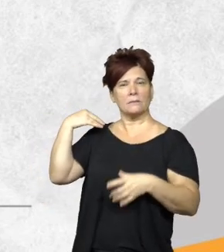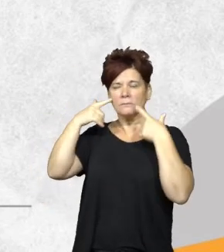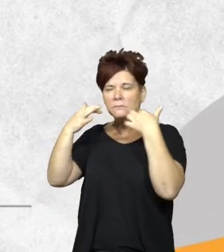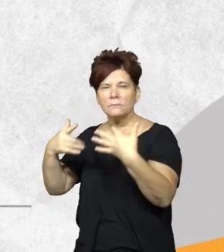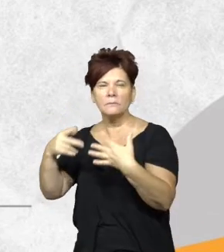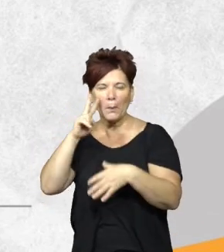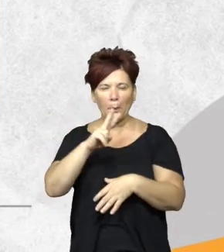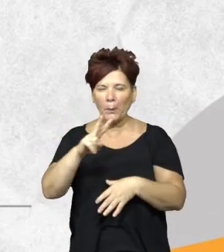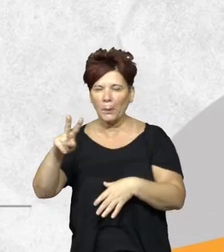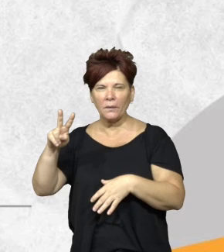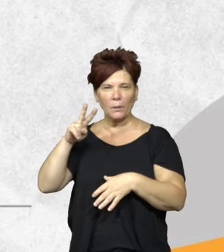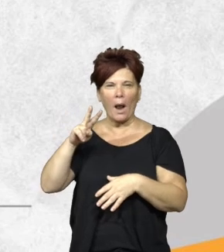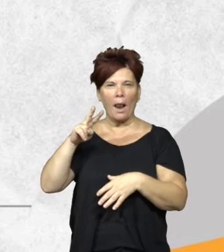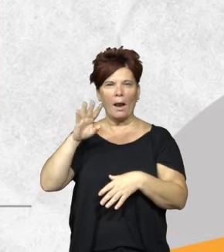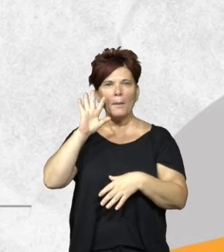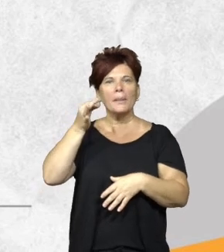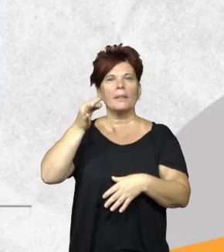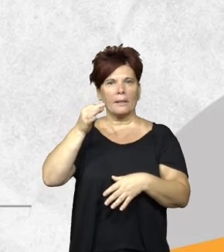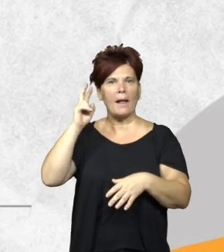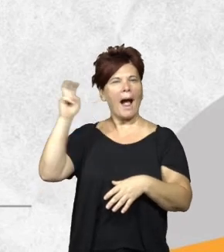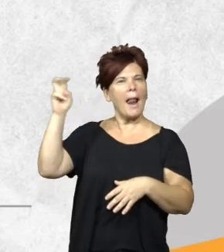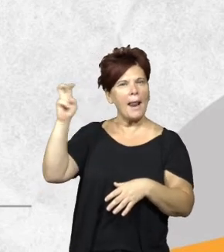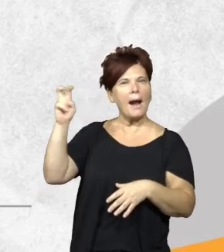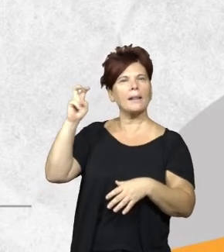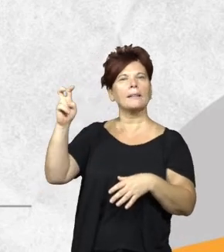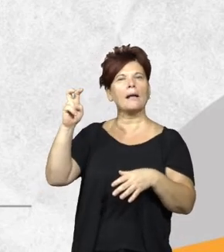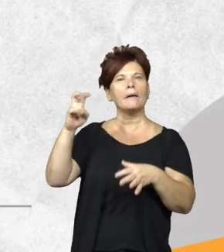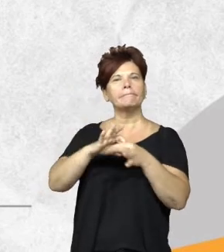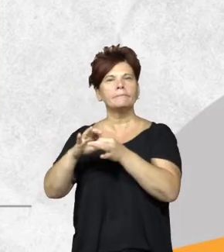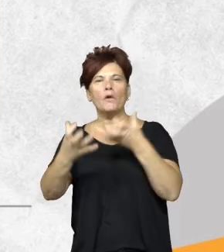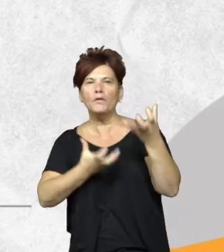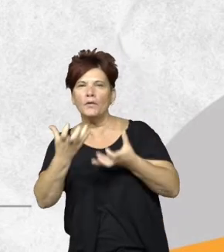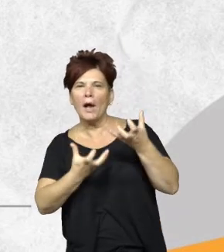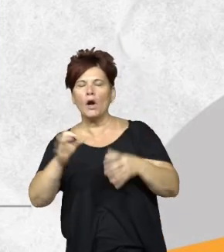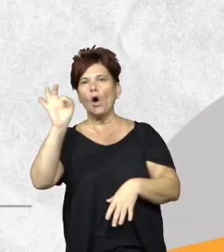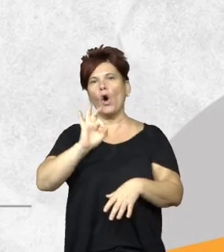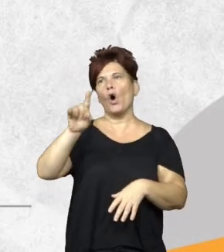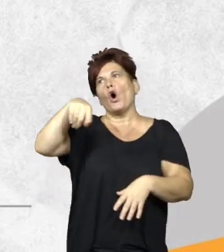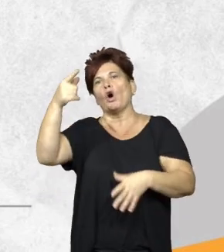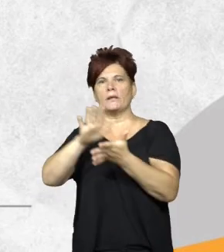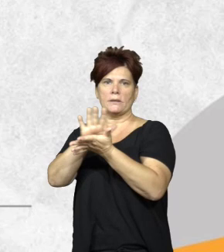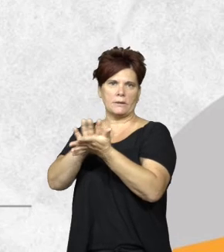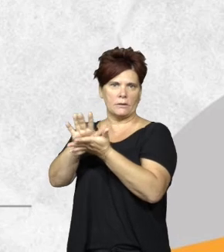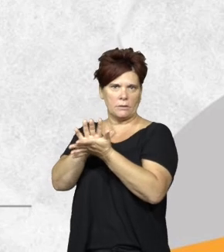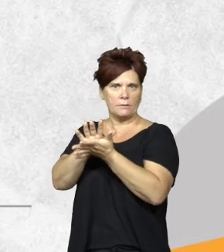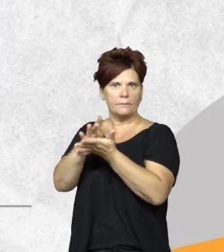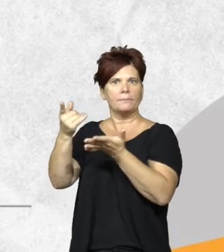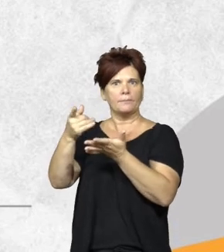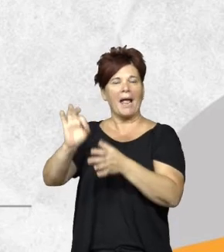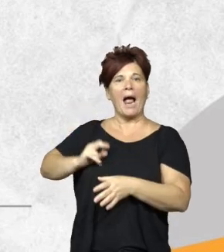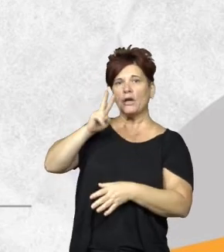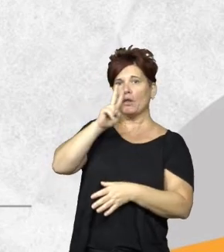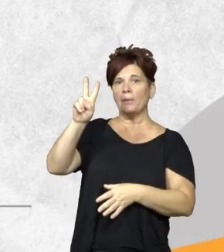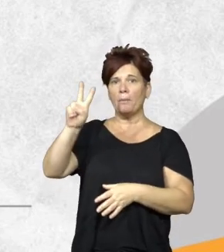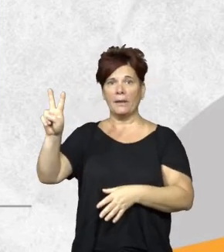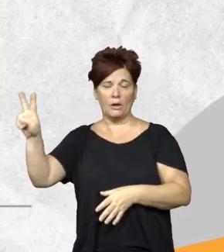visual también se identifica si la alerta está vinculada si es por un incendio o si es por otra causa entonces en el año 2022